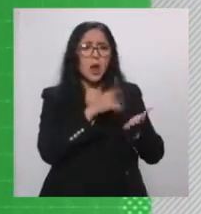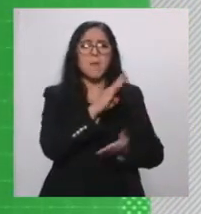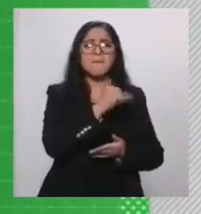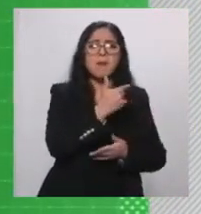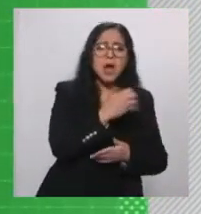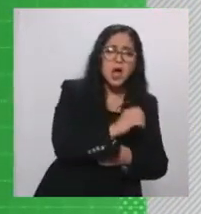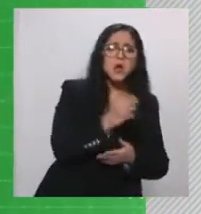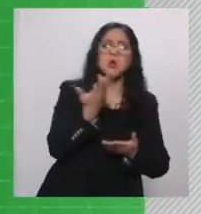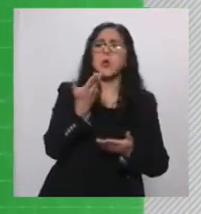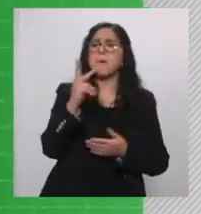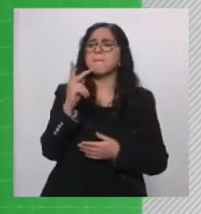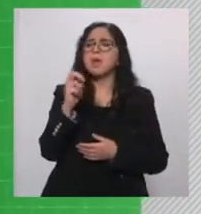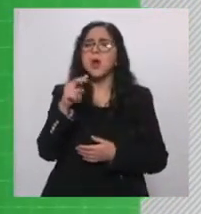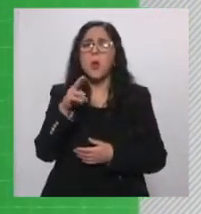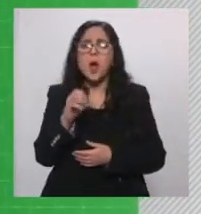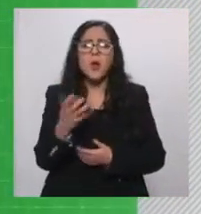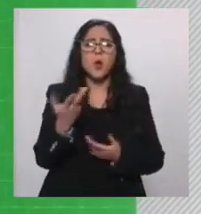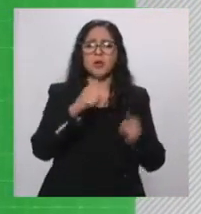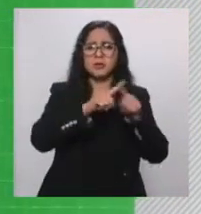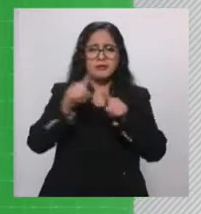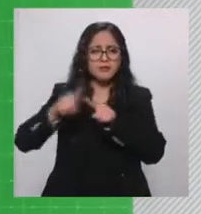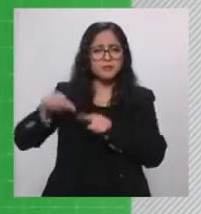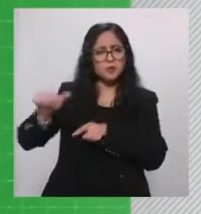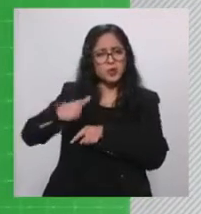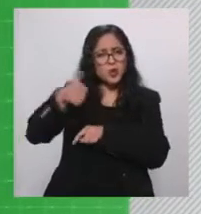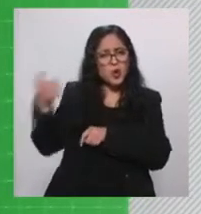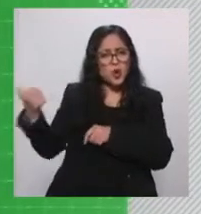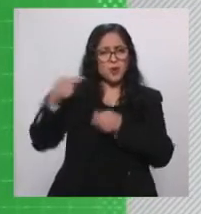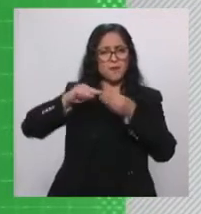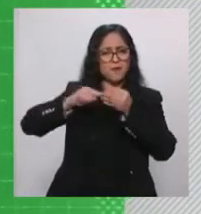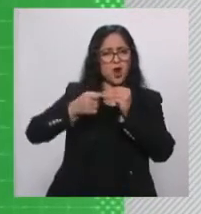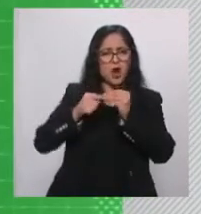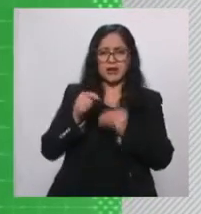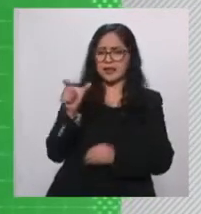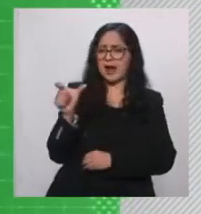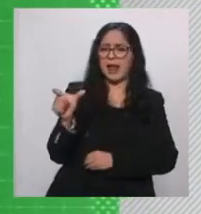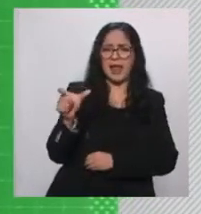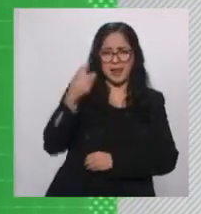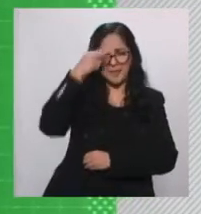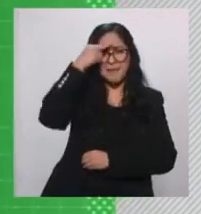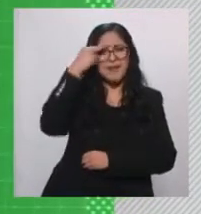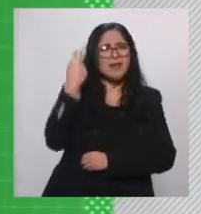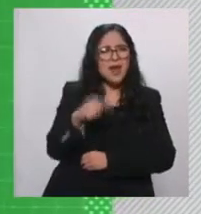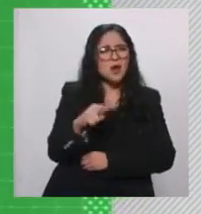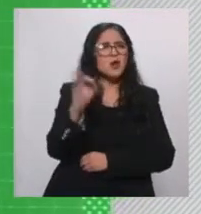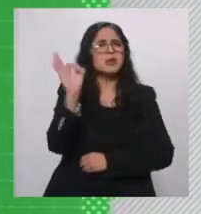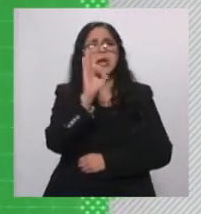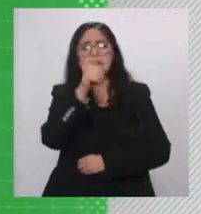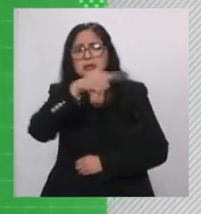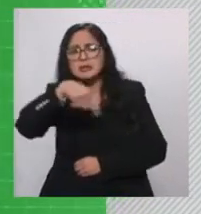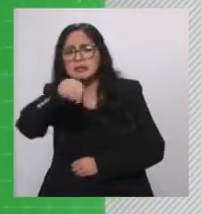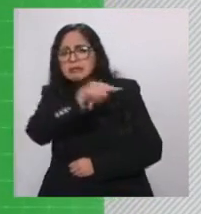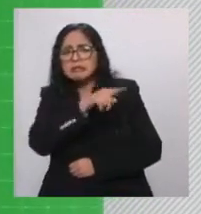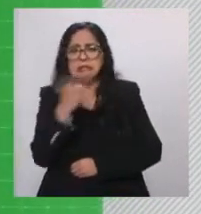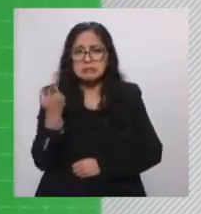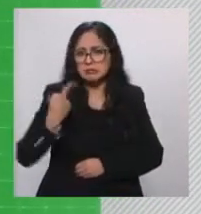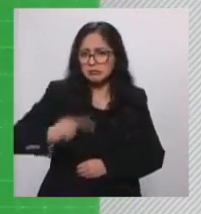peruano, y también hay otros que son mexicanos que son los ayocotes. No sé si la gente que nos está viendo en este momento los